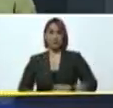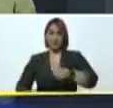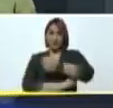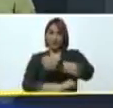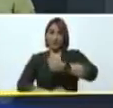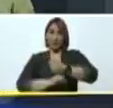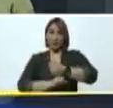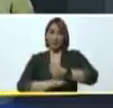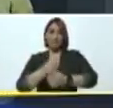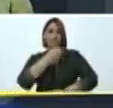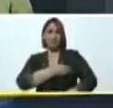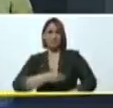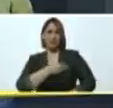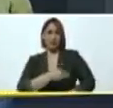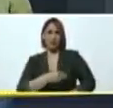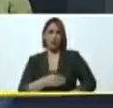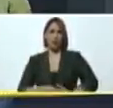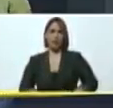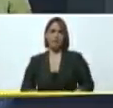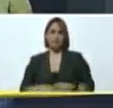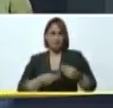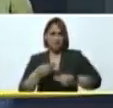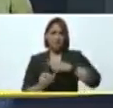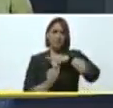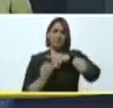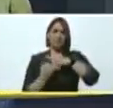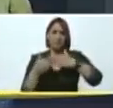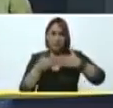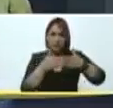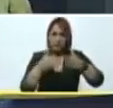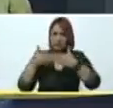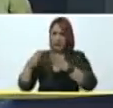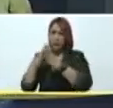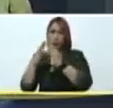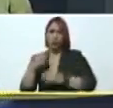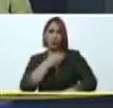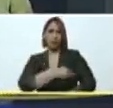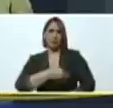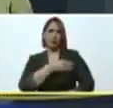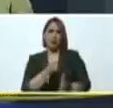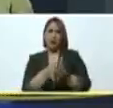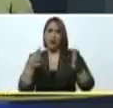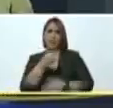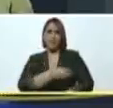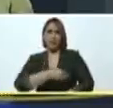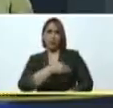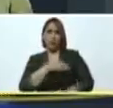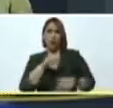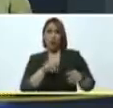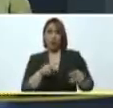misiones, pues, viene a hacer la instalación de todas las misiones y grandes misiones, y asimismo, todo el sistema de